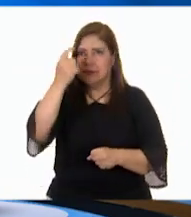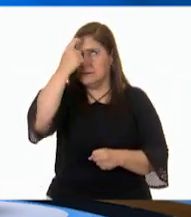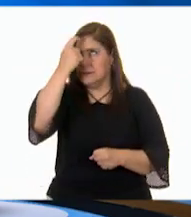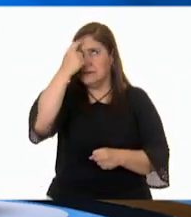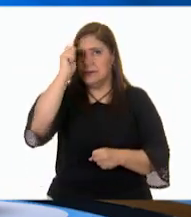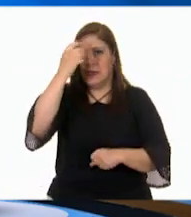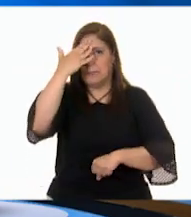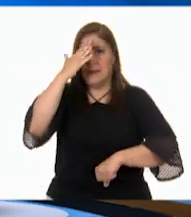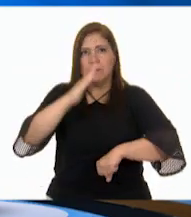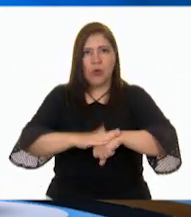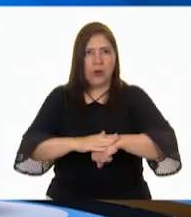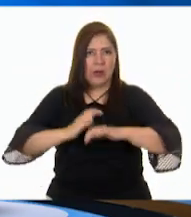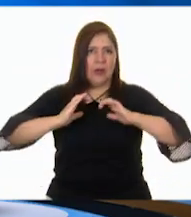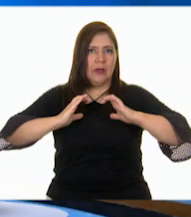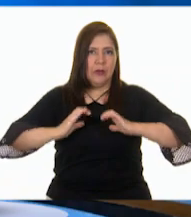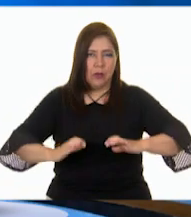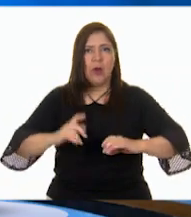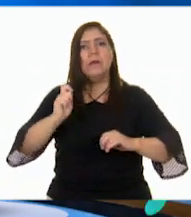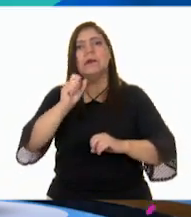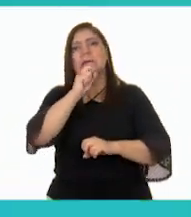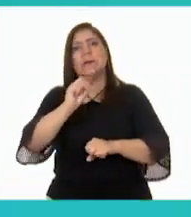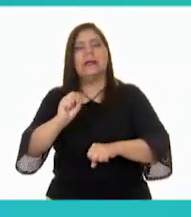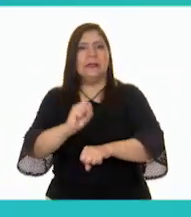memoria emocional. Veámoslo.